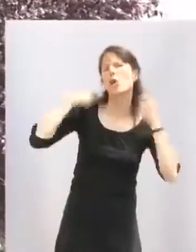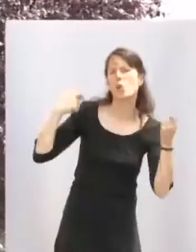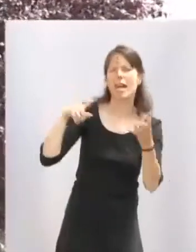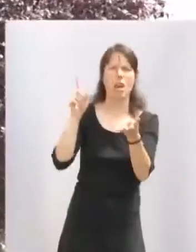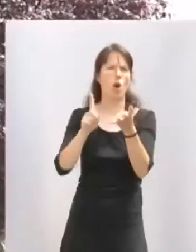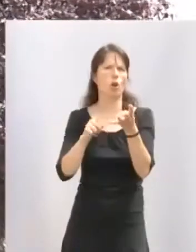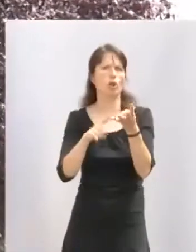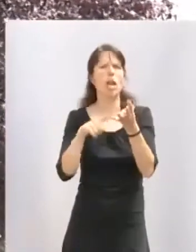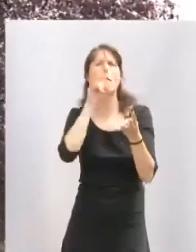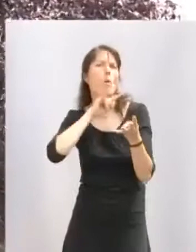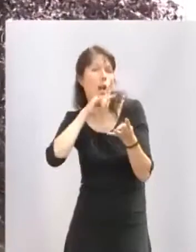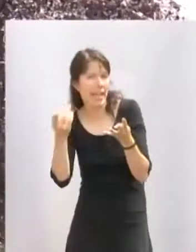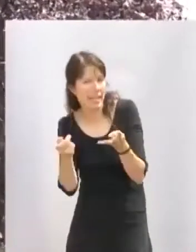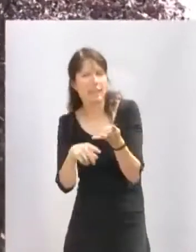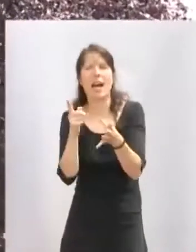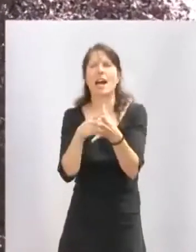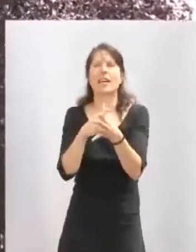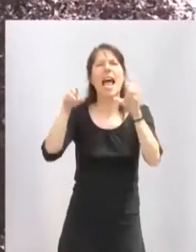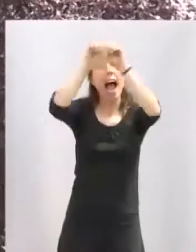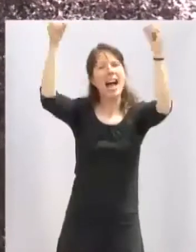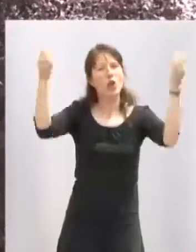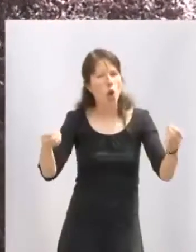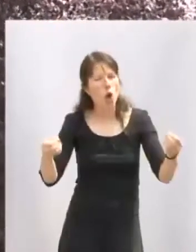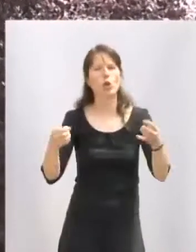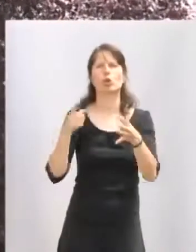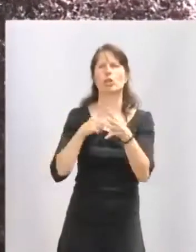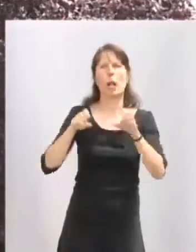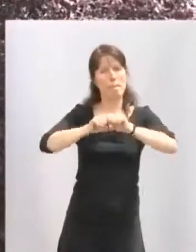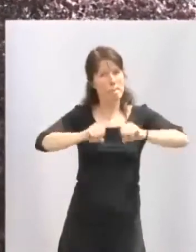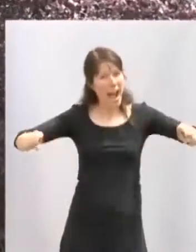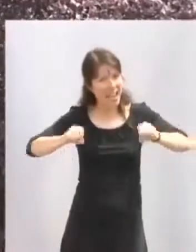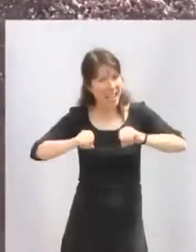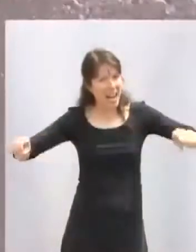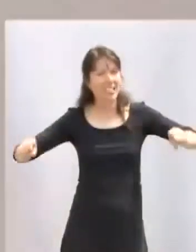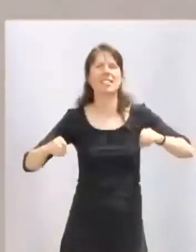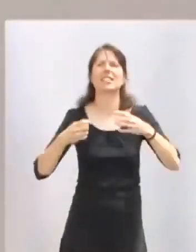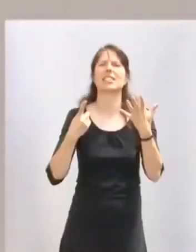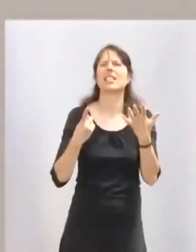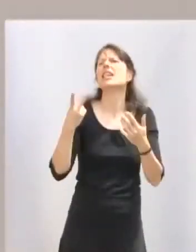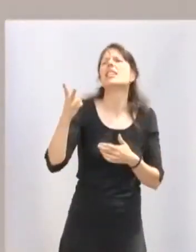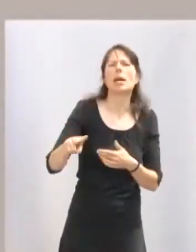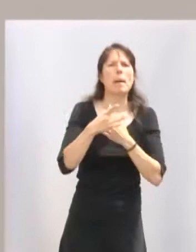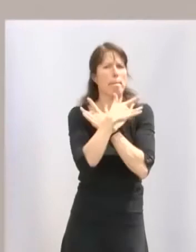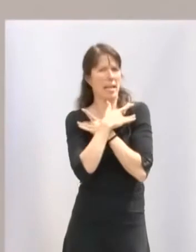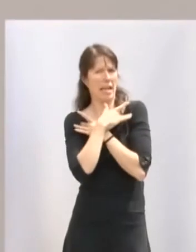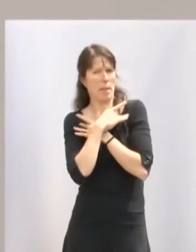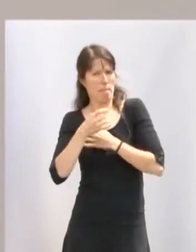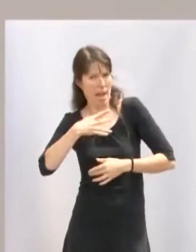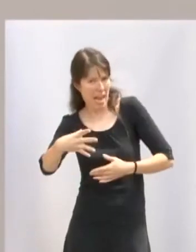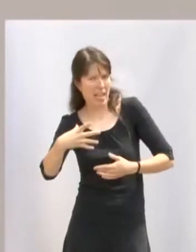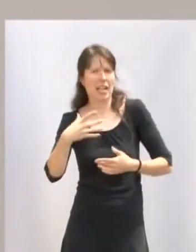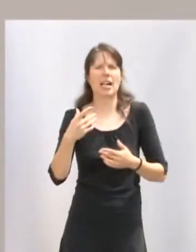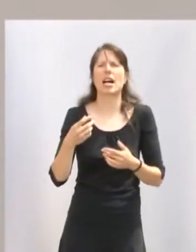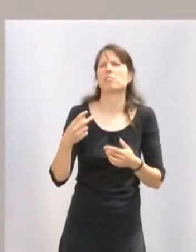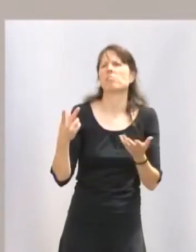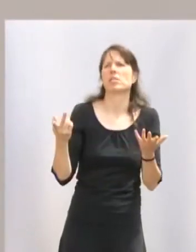morenita de Zarratón, los arcos de San Asensio, las barras de San Vicente de la Sonsierra, la Virgen Blanca de Ventosa, la bailadora